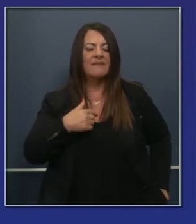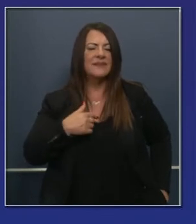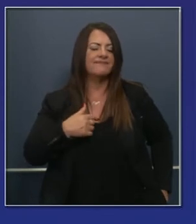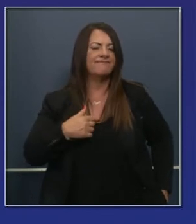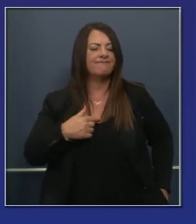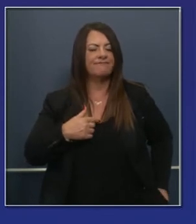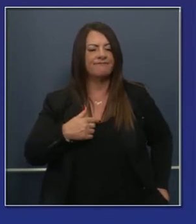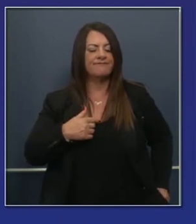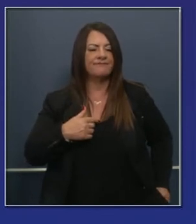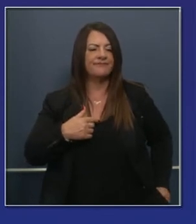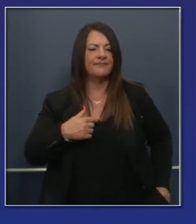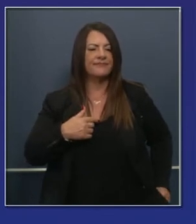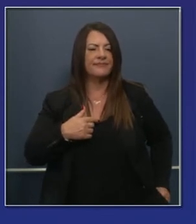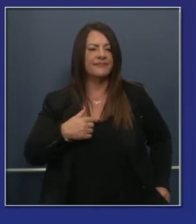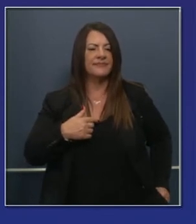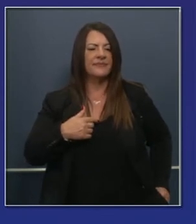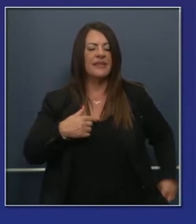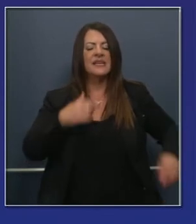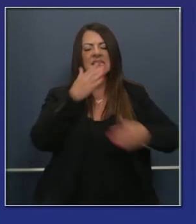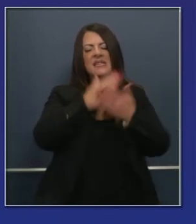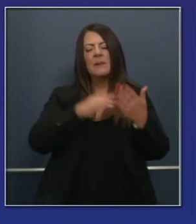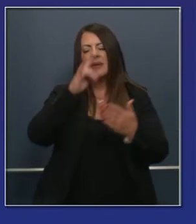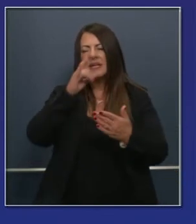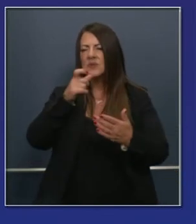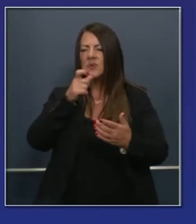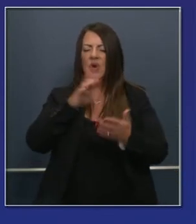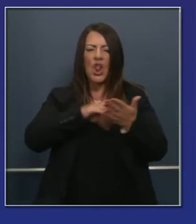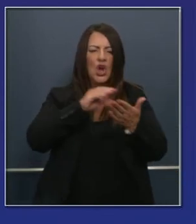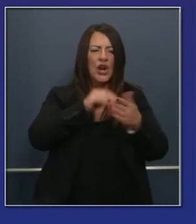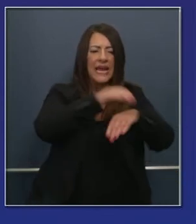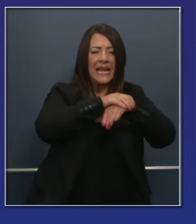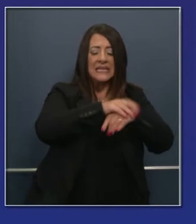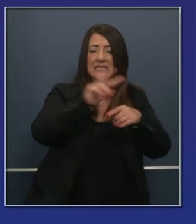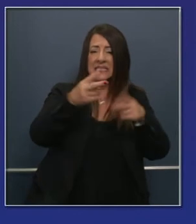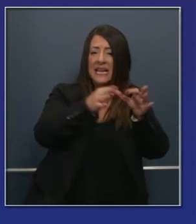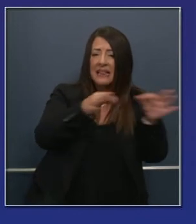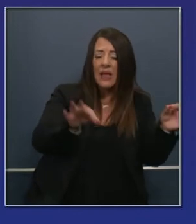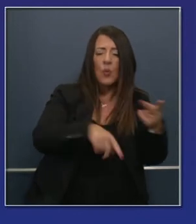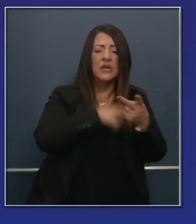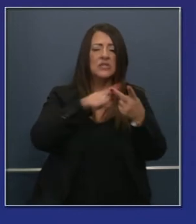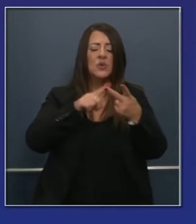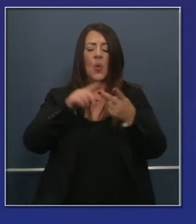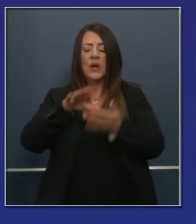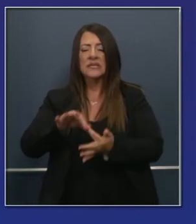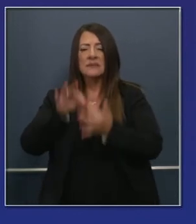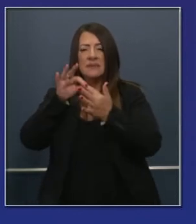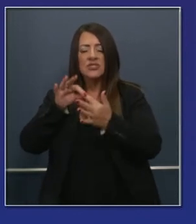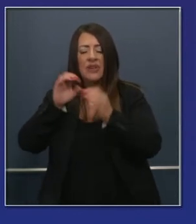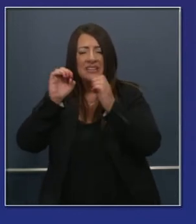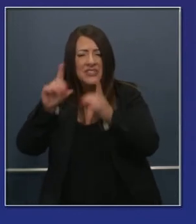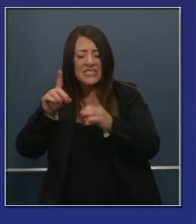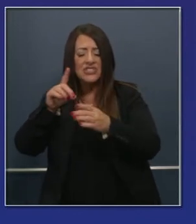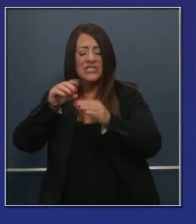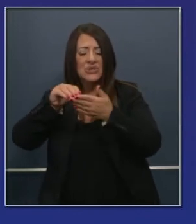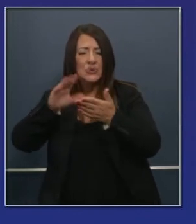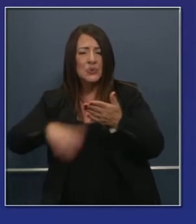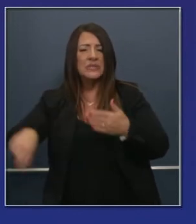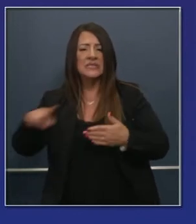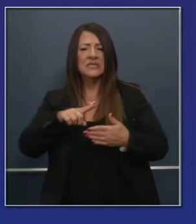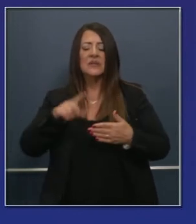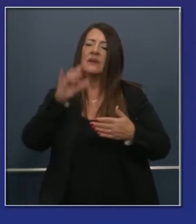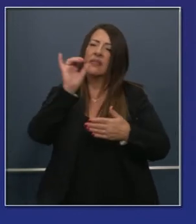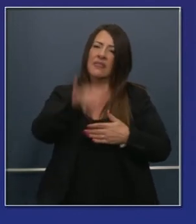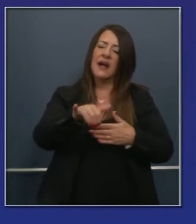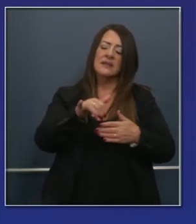los niños que están aprendiendo inglés y los niños especiales. Esto lo digo que en cada momento cuando hablo con los